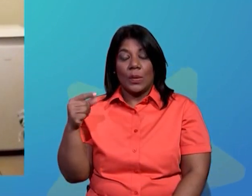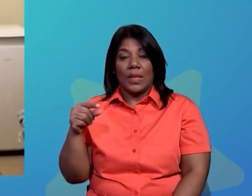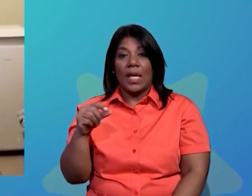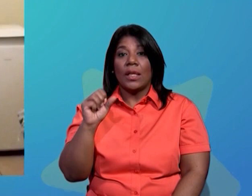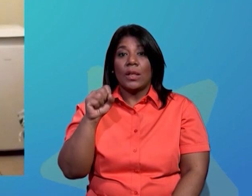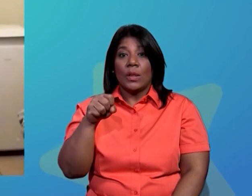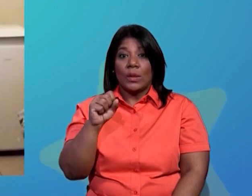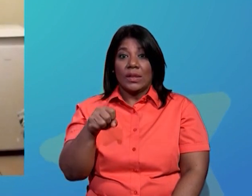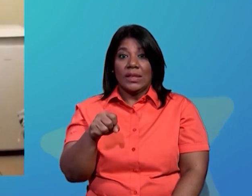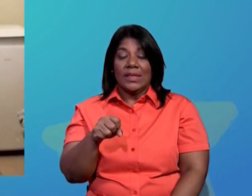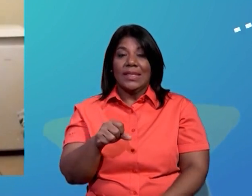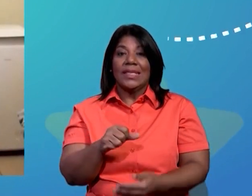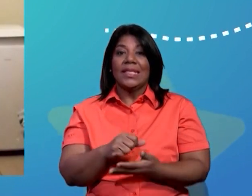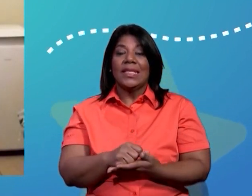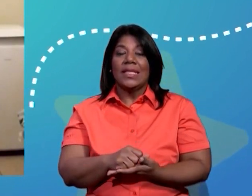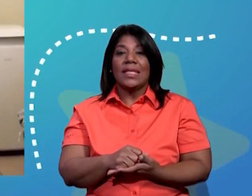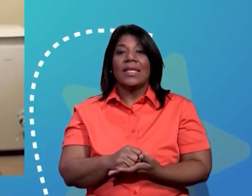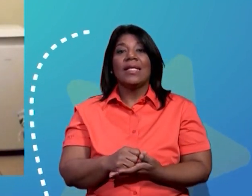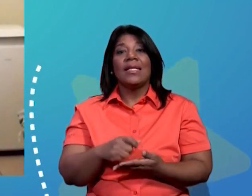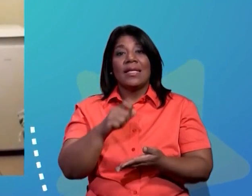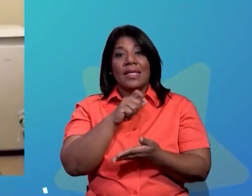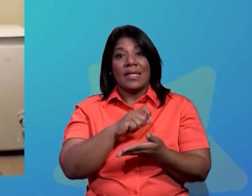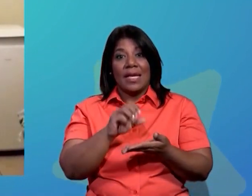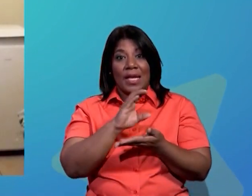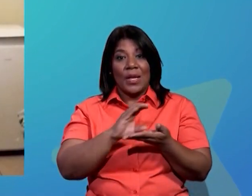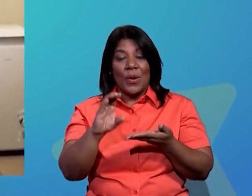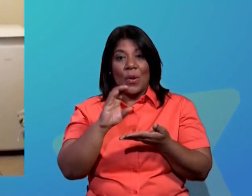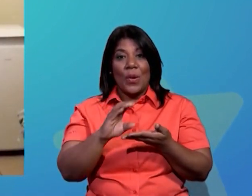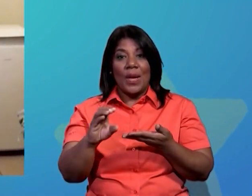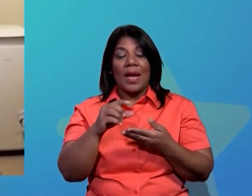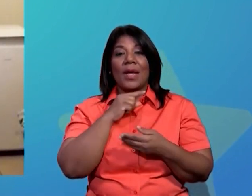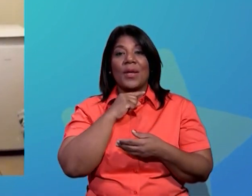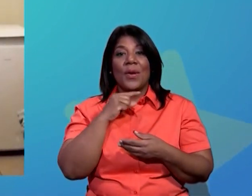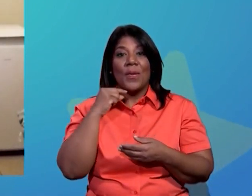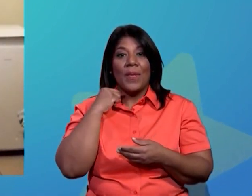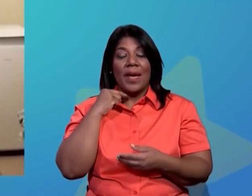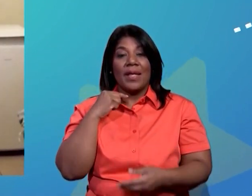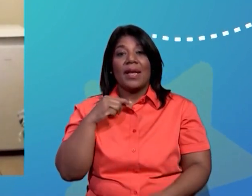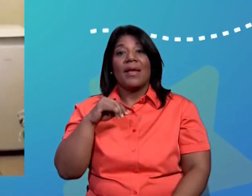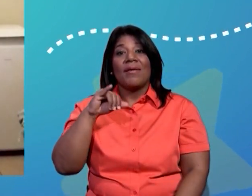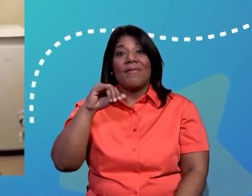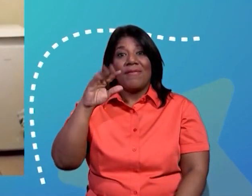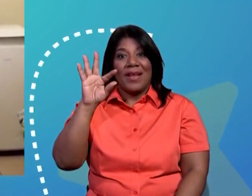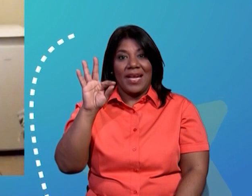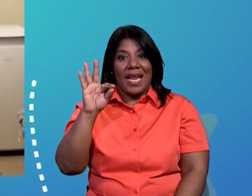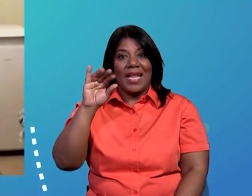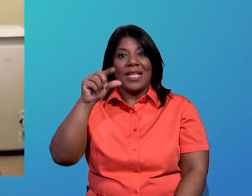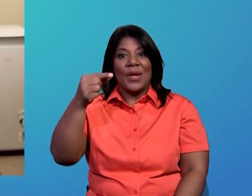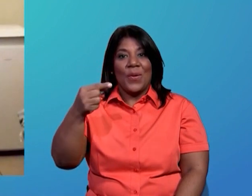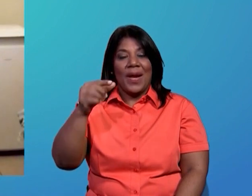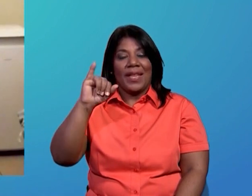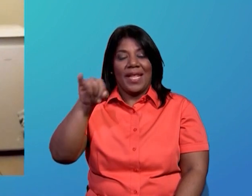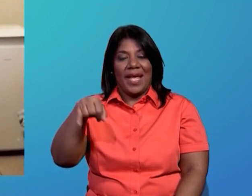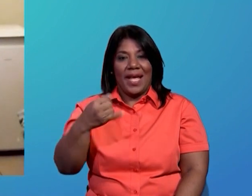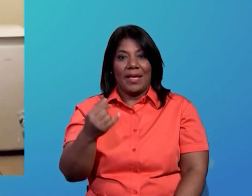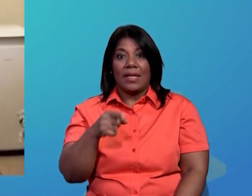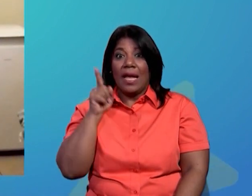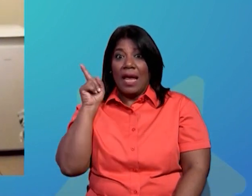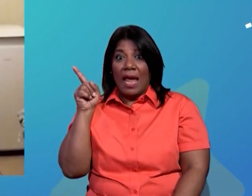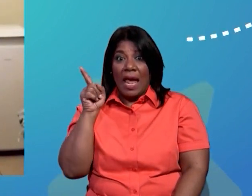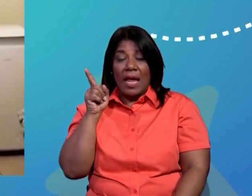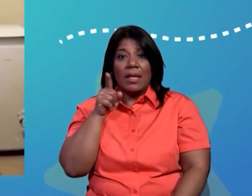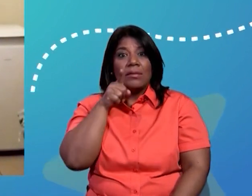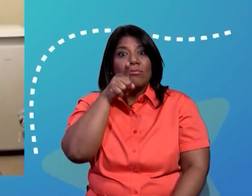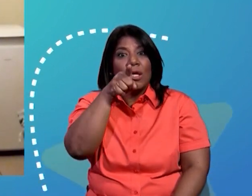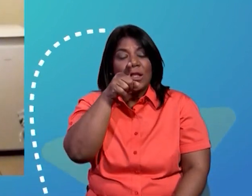wenceslao soto del colegio padre fernando guardia jaén hoy les está explicando